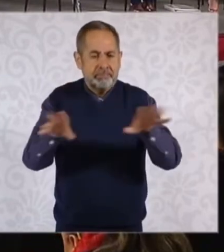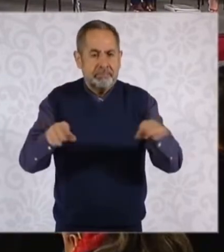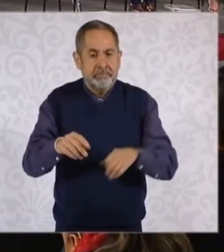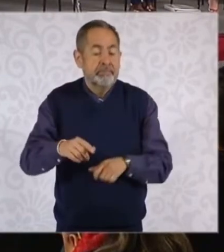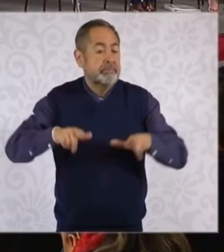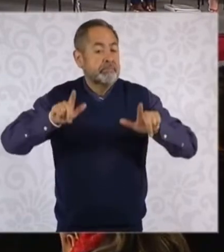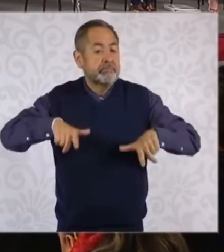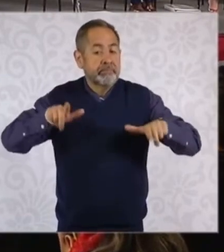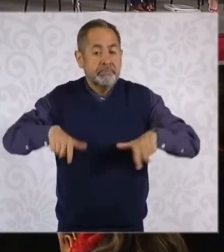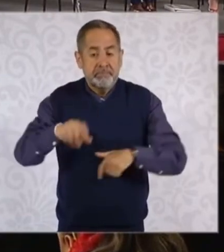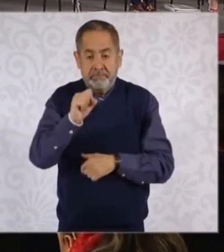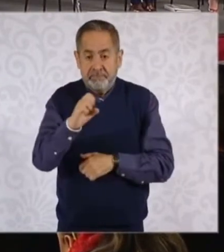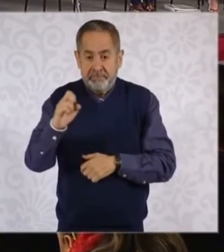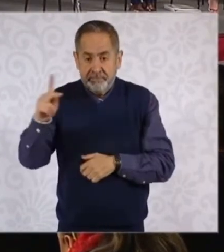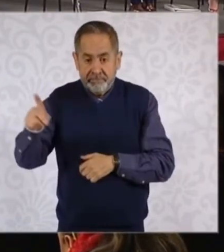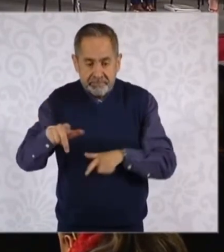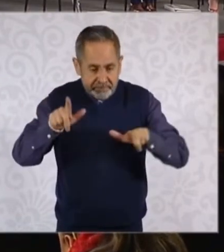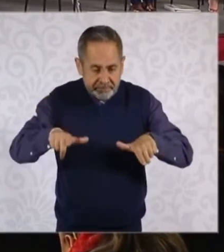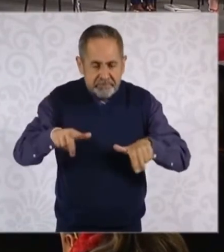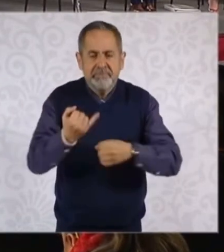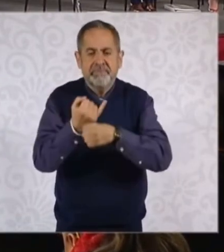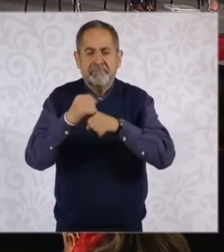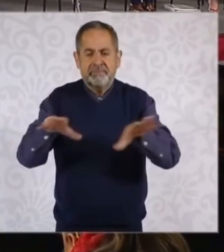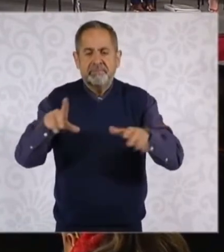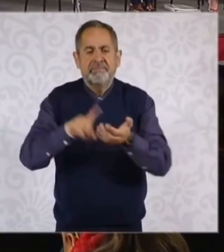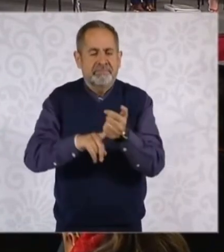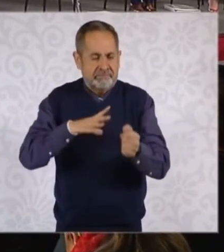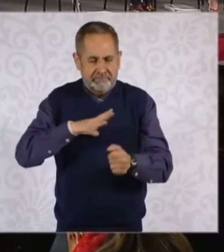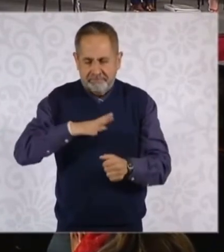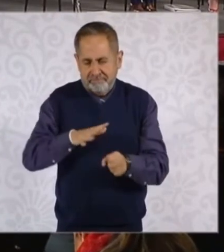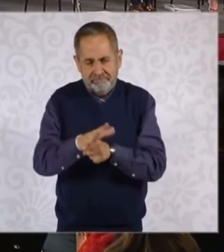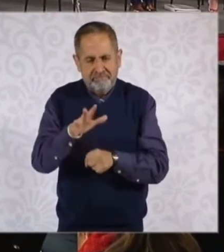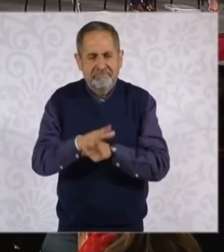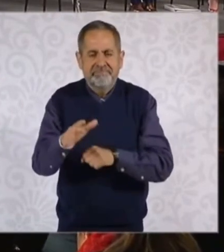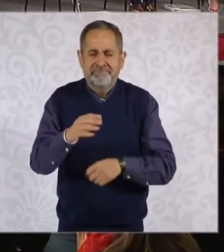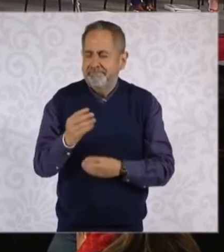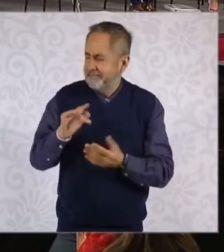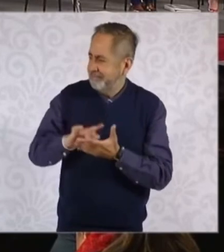página de internet que mencionamos. Muchísimas gracias.